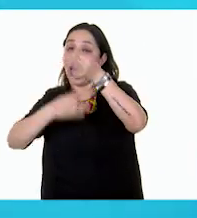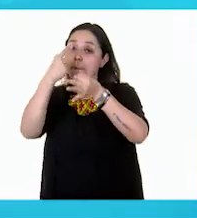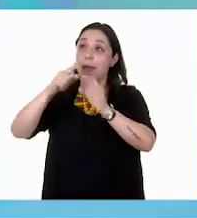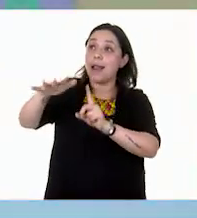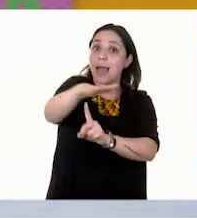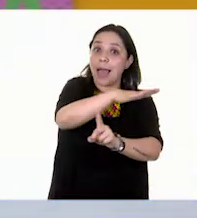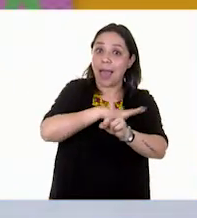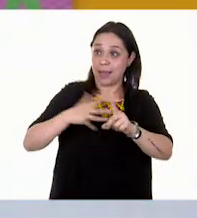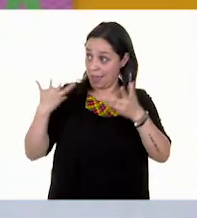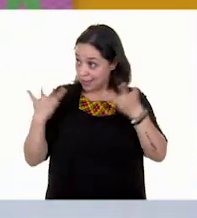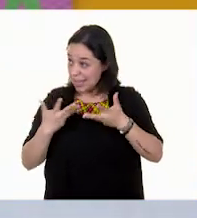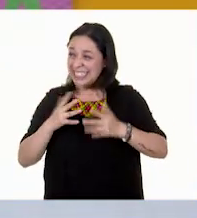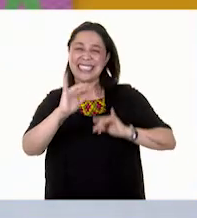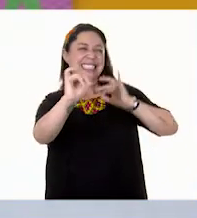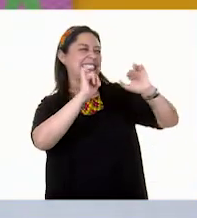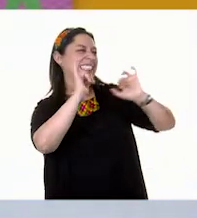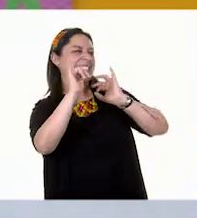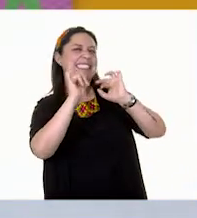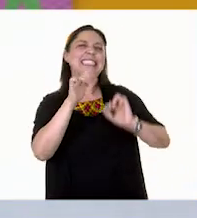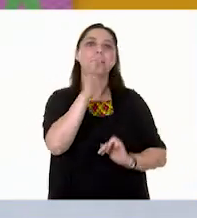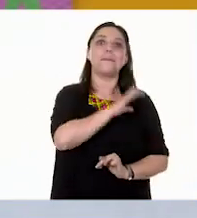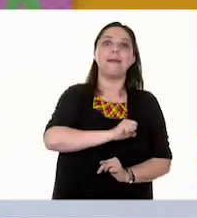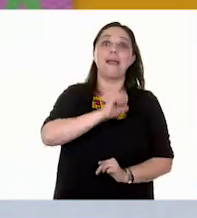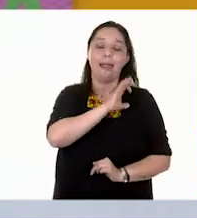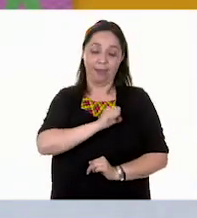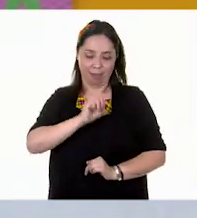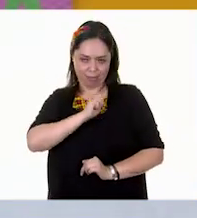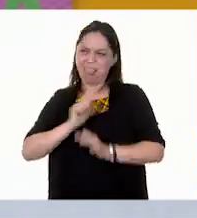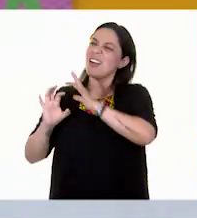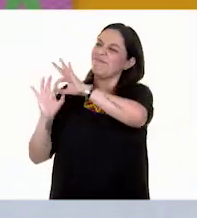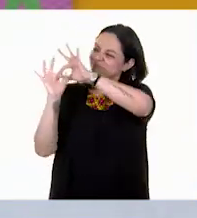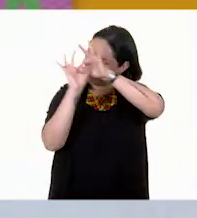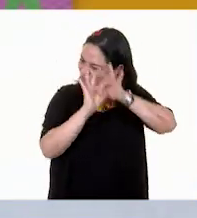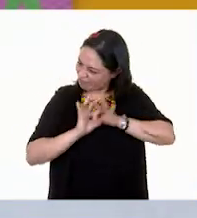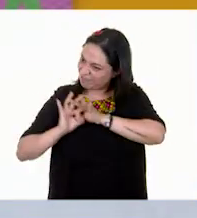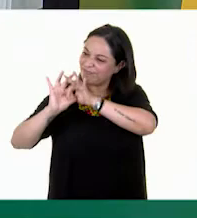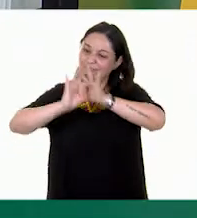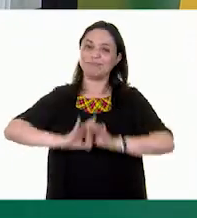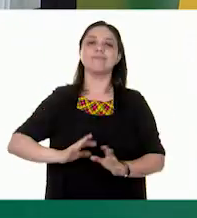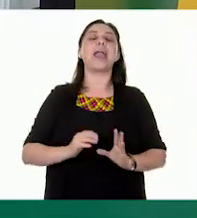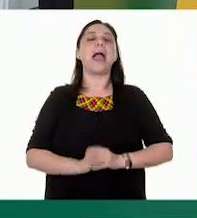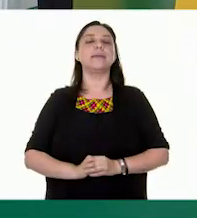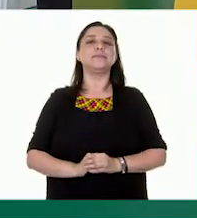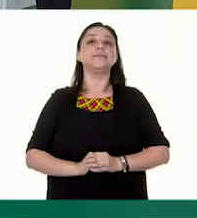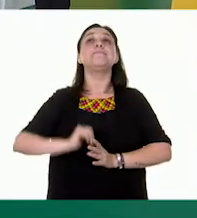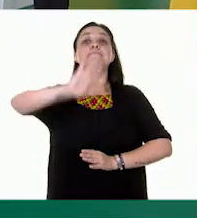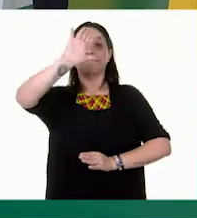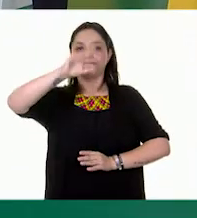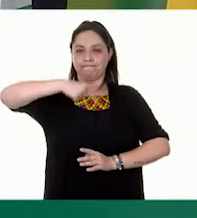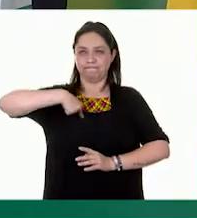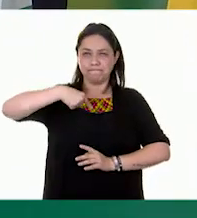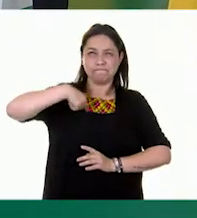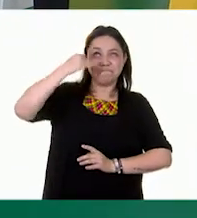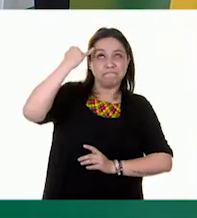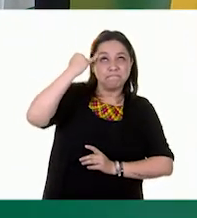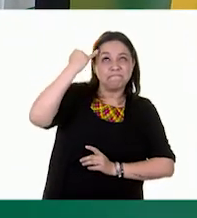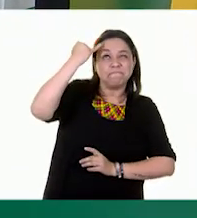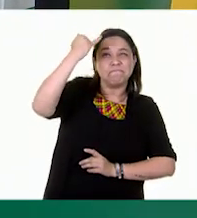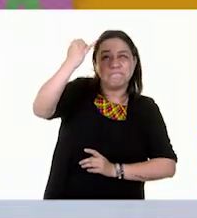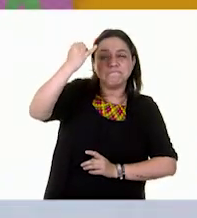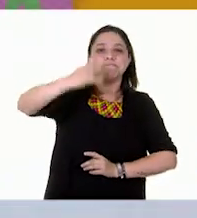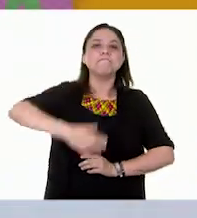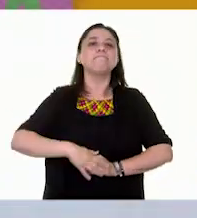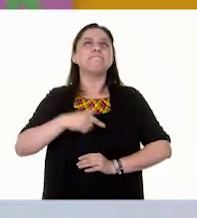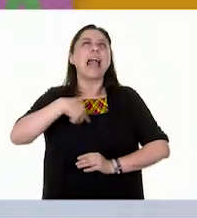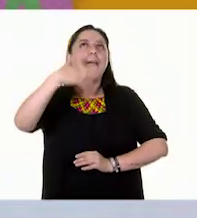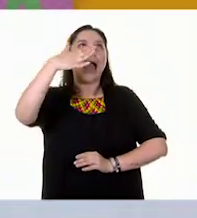¡Sí! ¡Me encanta! ¡Vamos a unir esfuerzos! Yo, yo, pues yo propongo... ¡Ah! ¡Ah! Ya